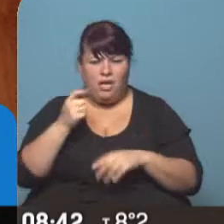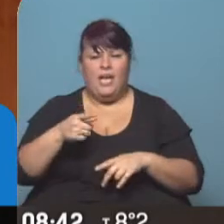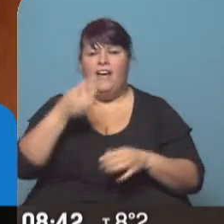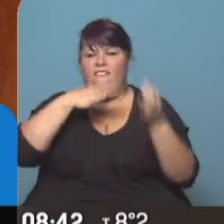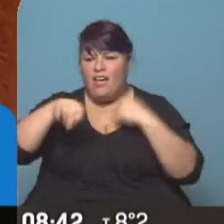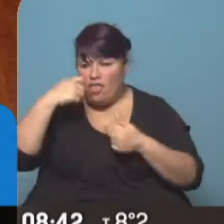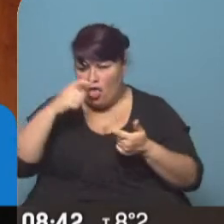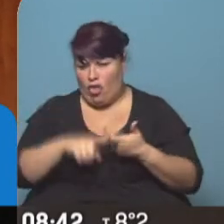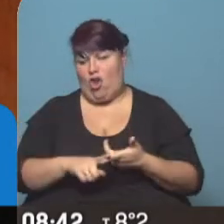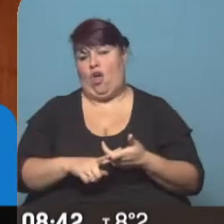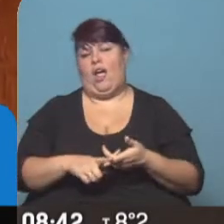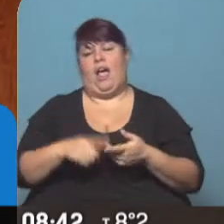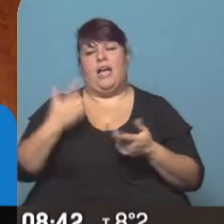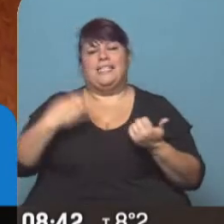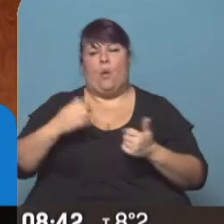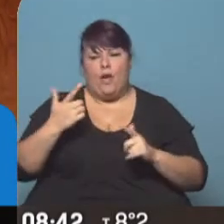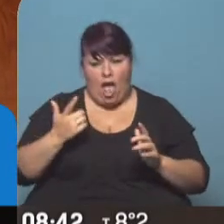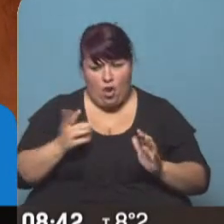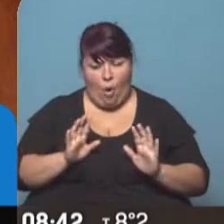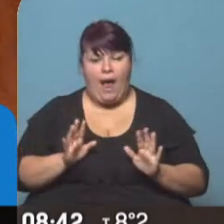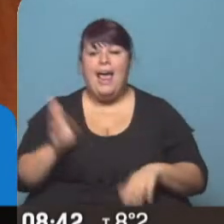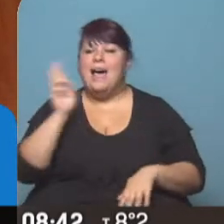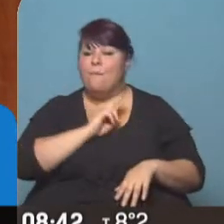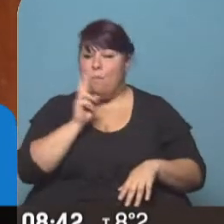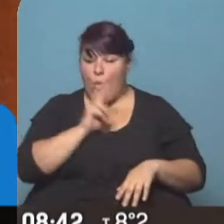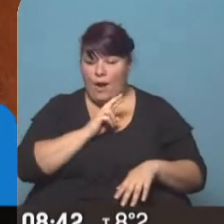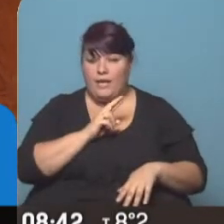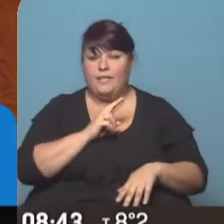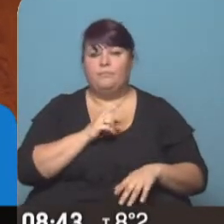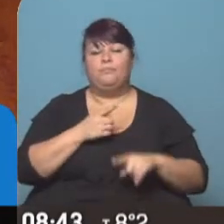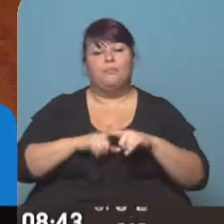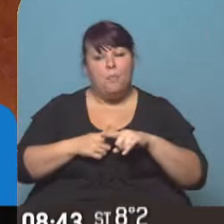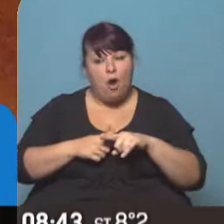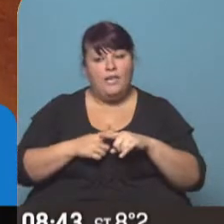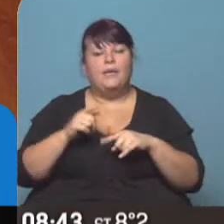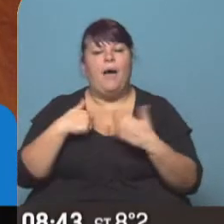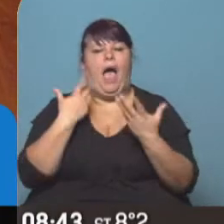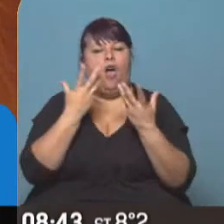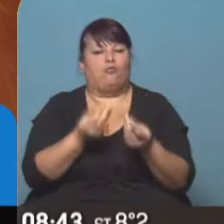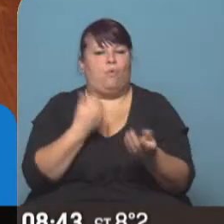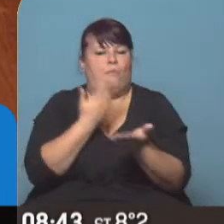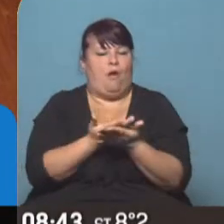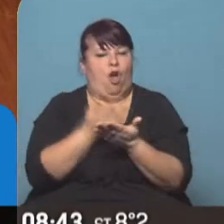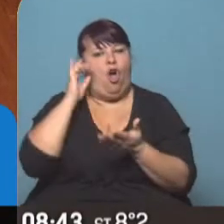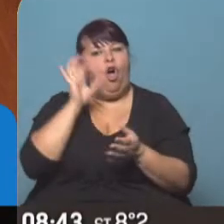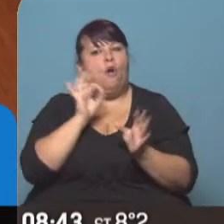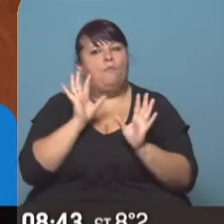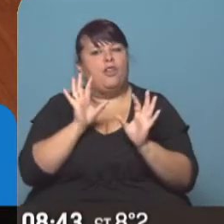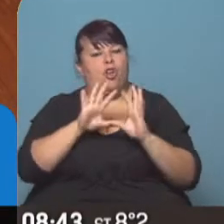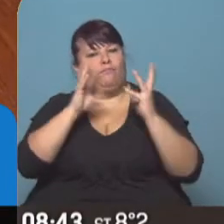narcotráfico, tenemos inseguridad. Las mujeres en la política le vamos a aportar una mirada